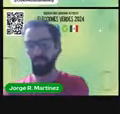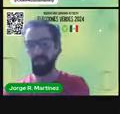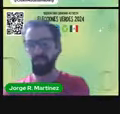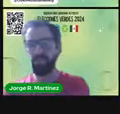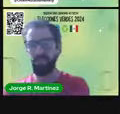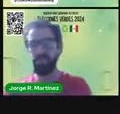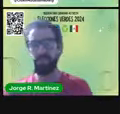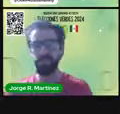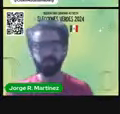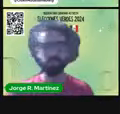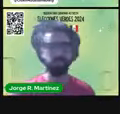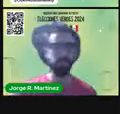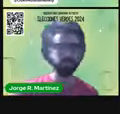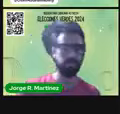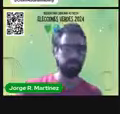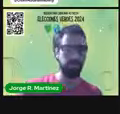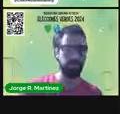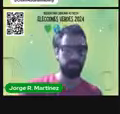y y